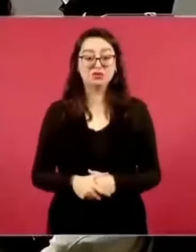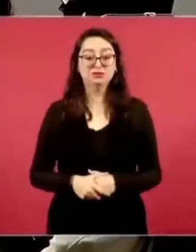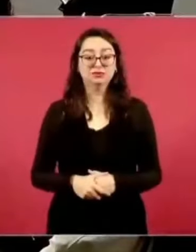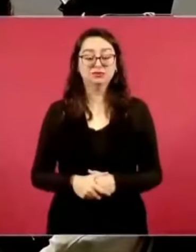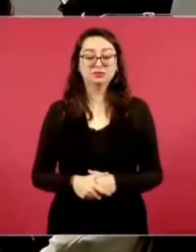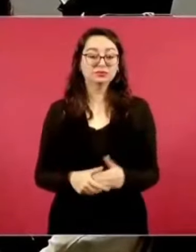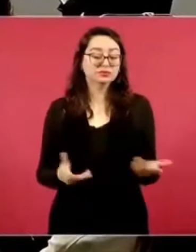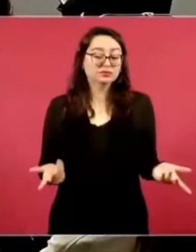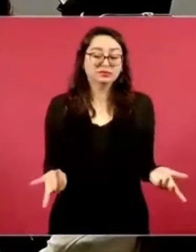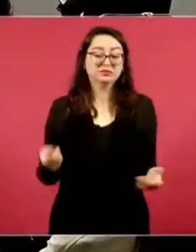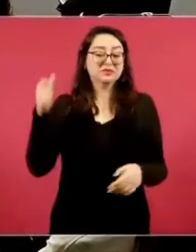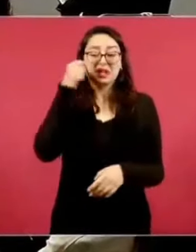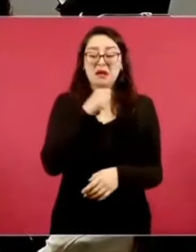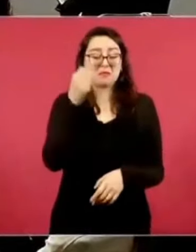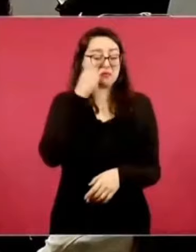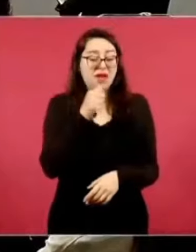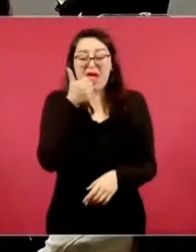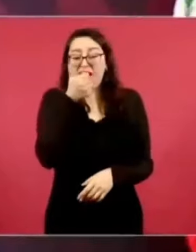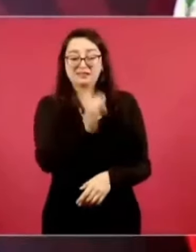llamó la atención,